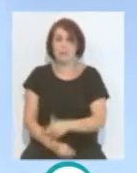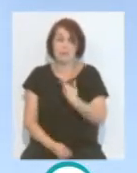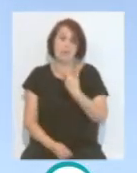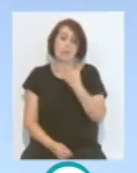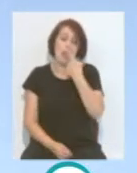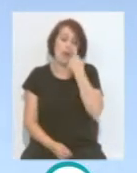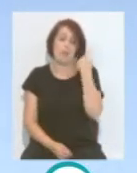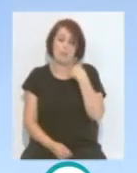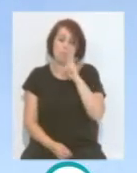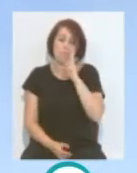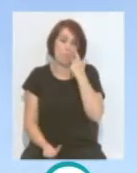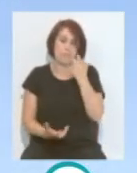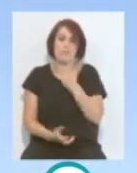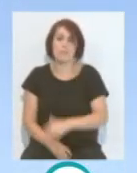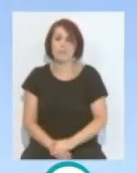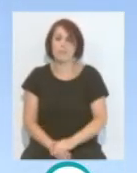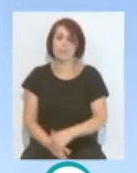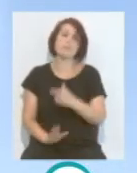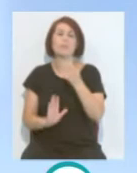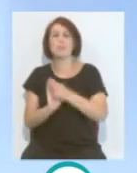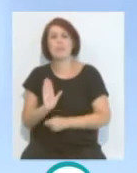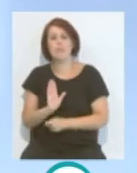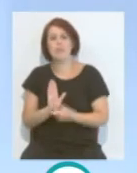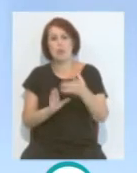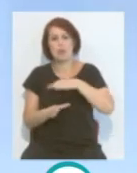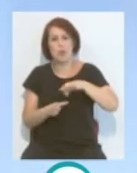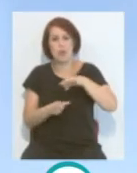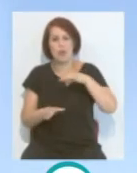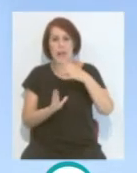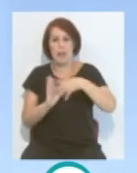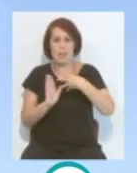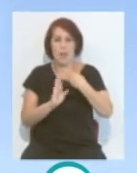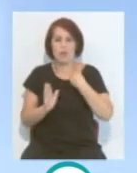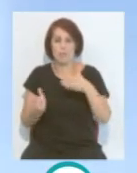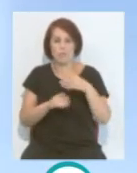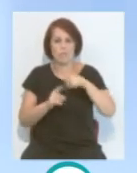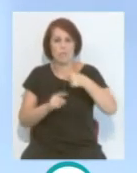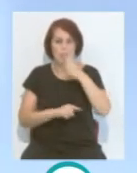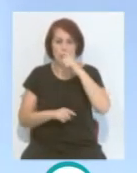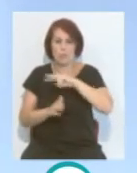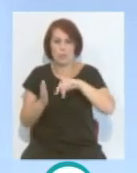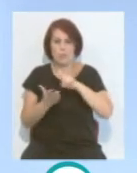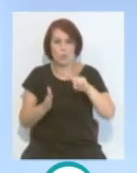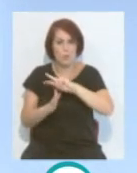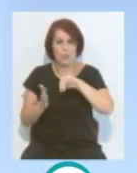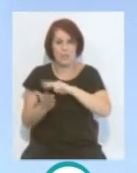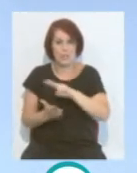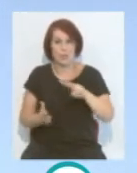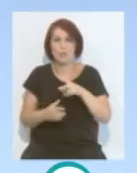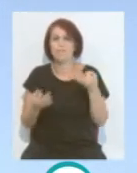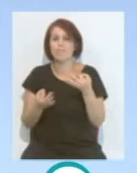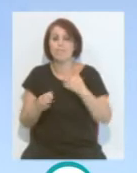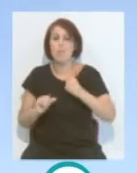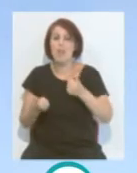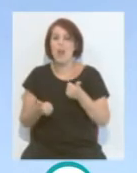vio el año pasado. Pues, pautas de este sorteo del calendario de la próxima temporada 2021-2022 a tener en cuenta. Que va a